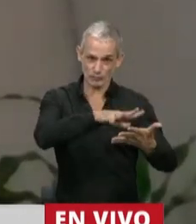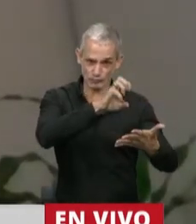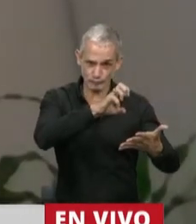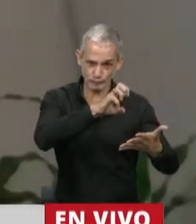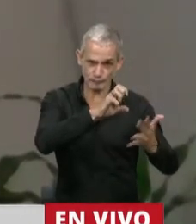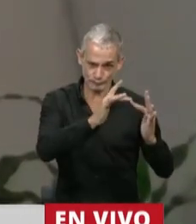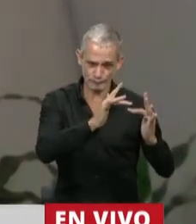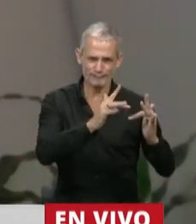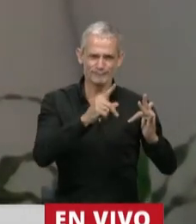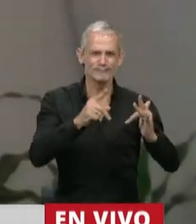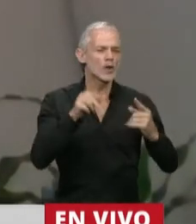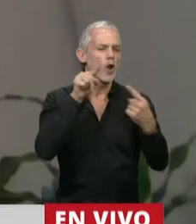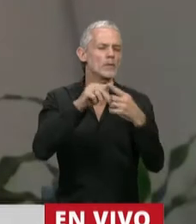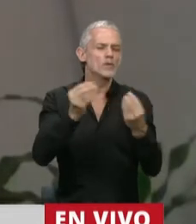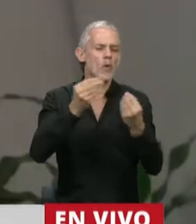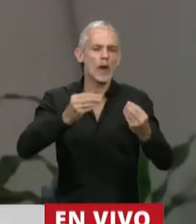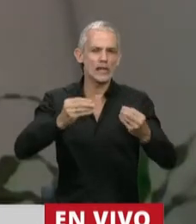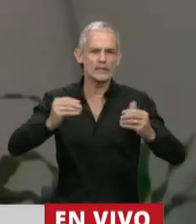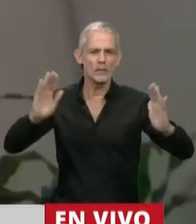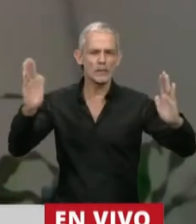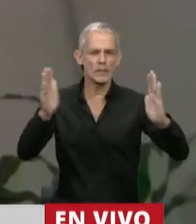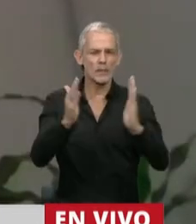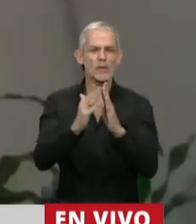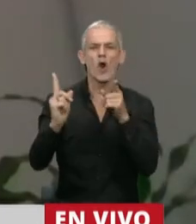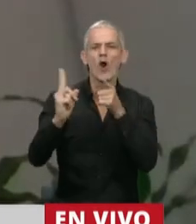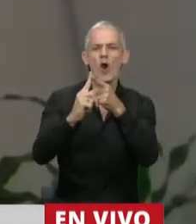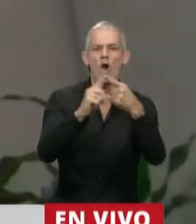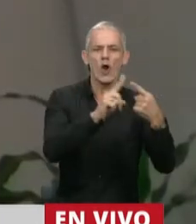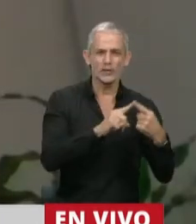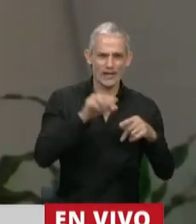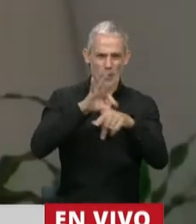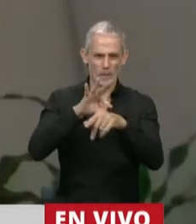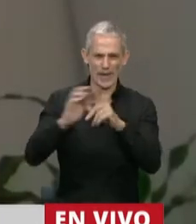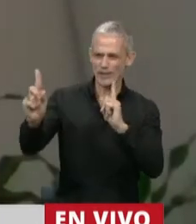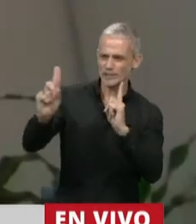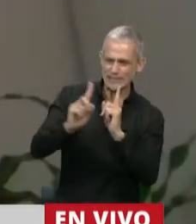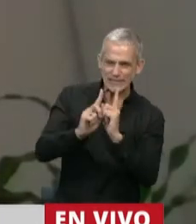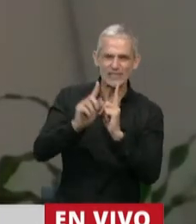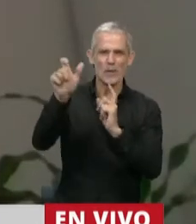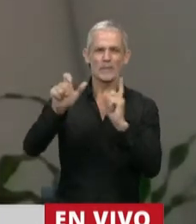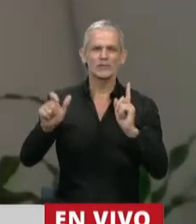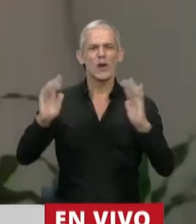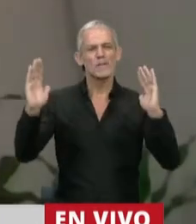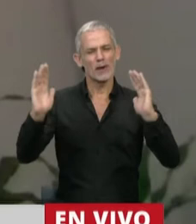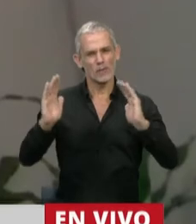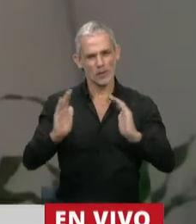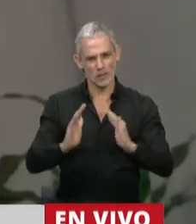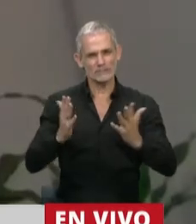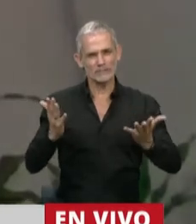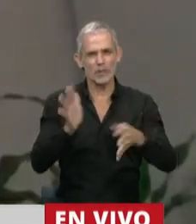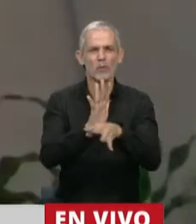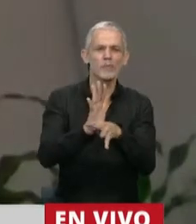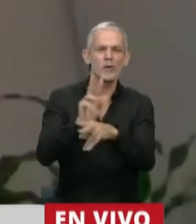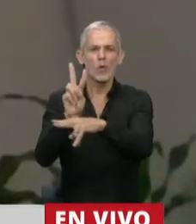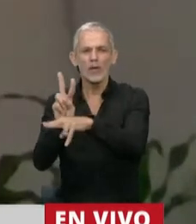finalidad, como se ha dicho, reducir el contacto entre médicos y pacientes. De esta manera poder cuidar